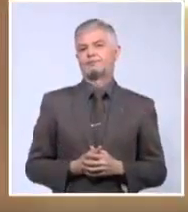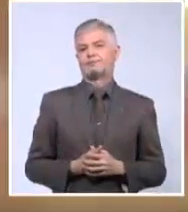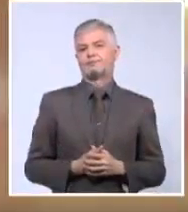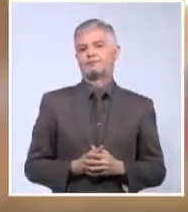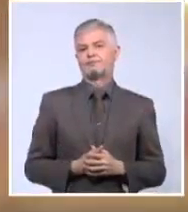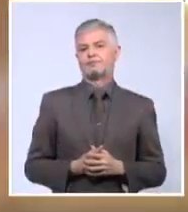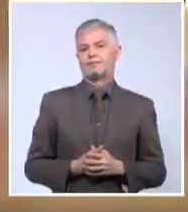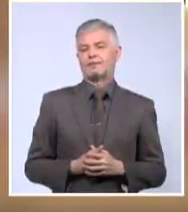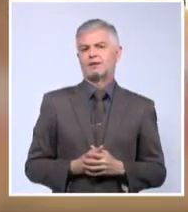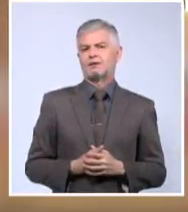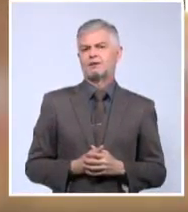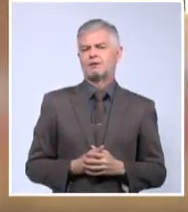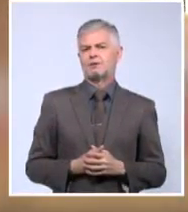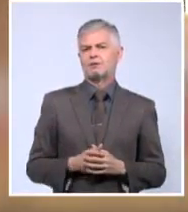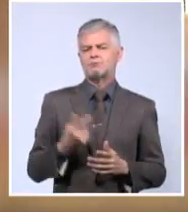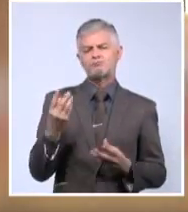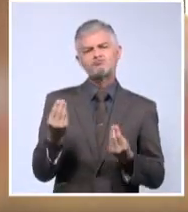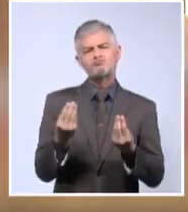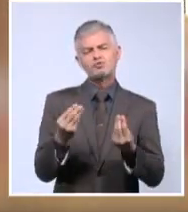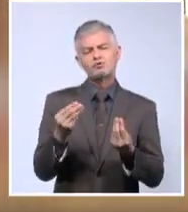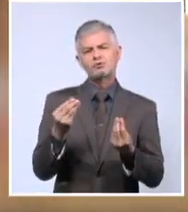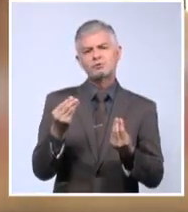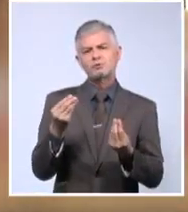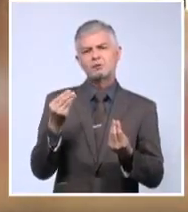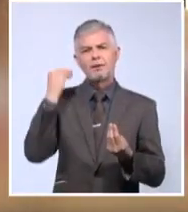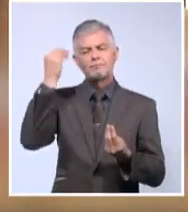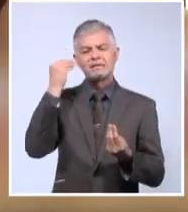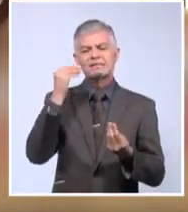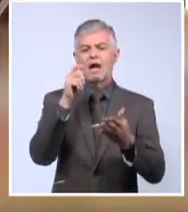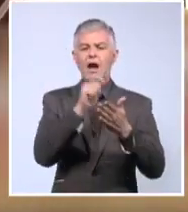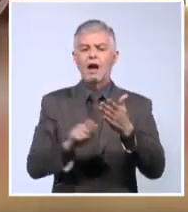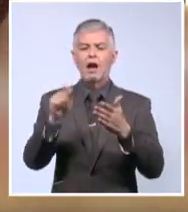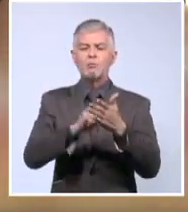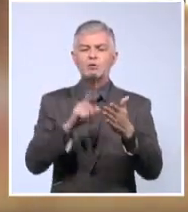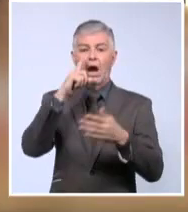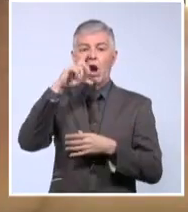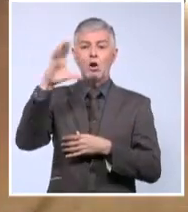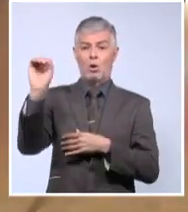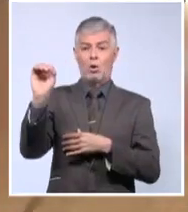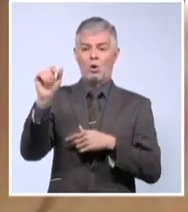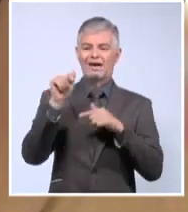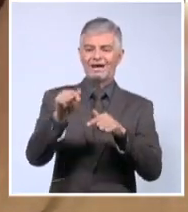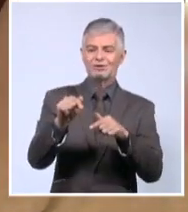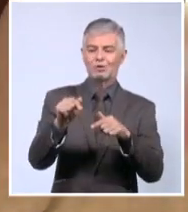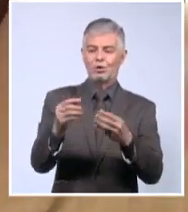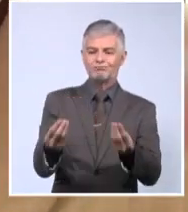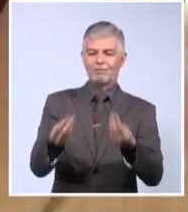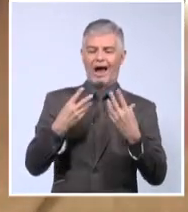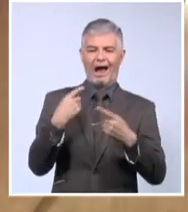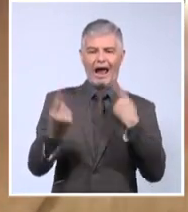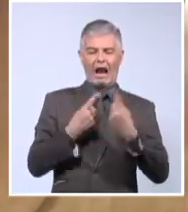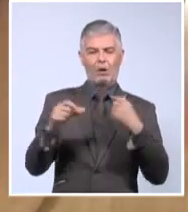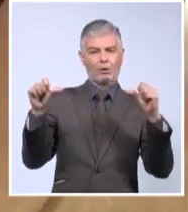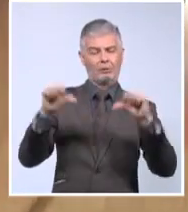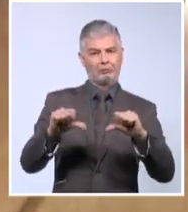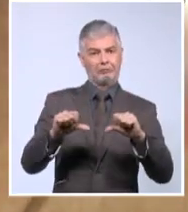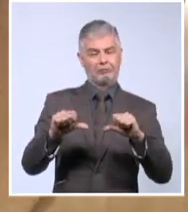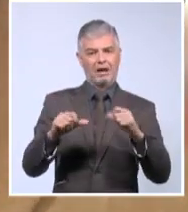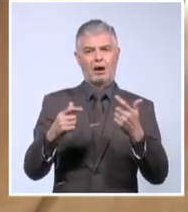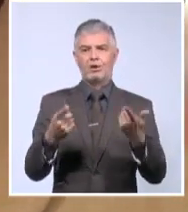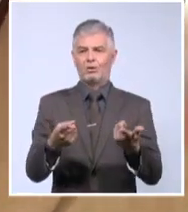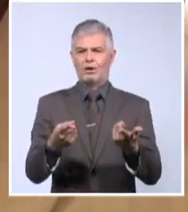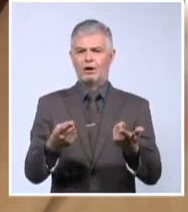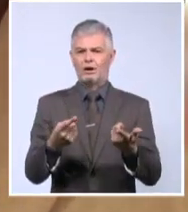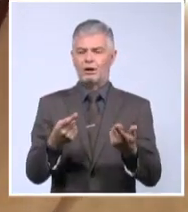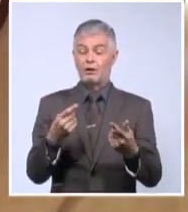de muchos es pensar que si votan no, van a tener algún impacto. No, el impacto es precisamente la no presencia, el no